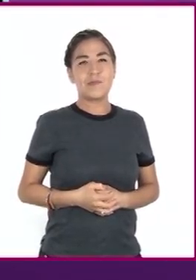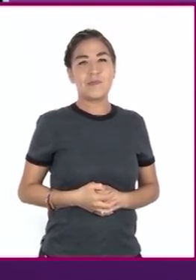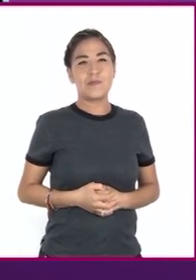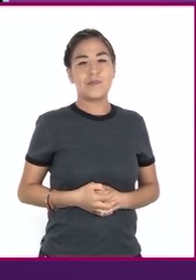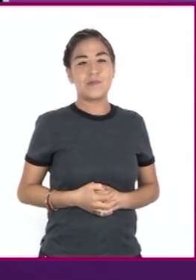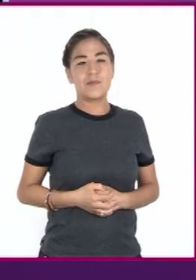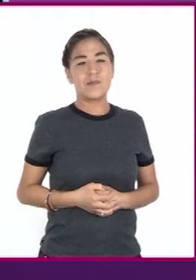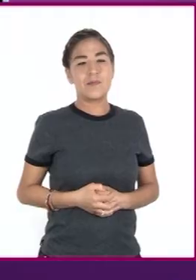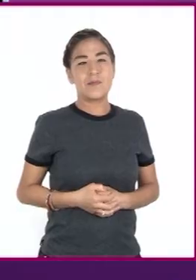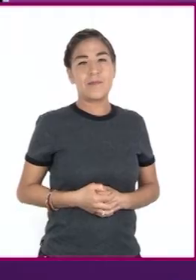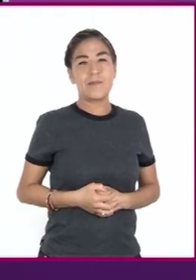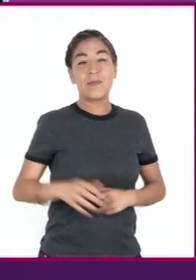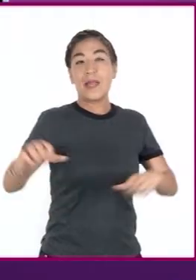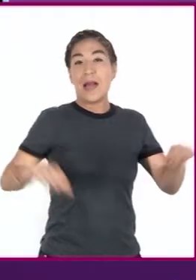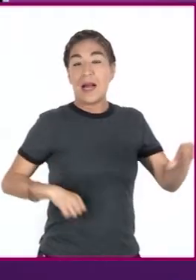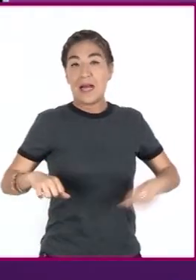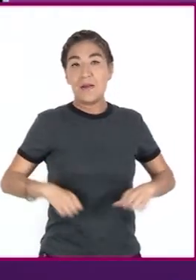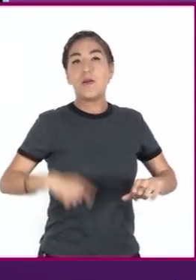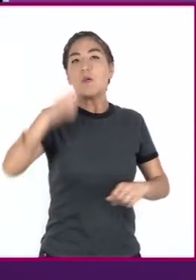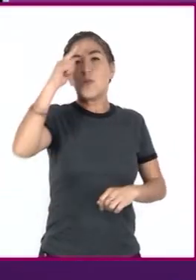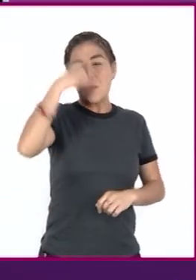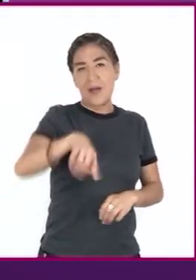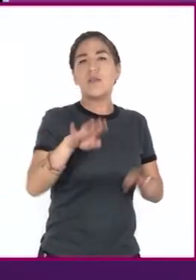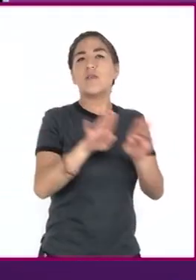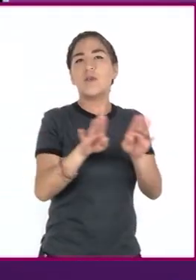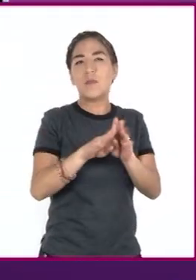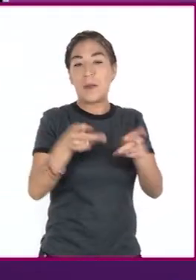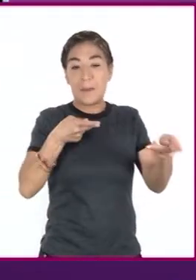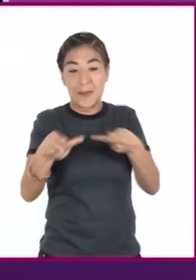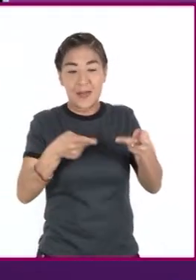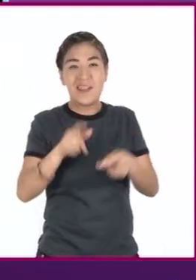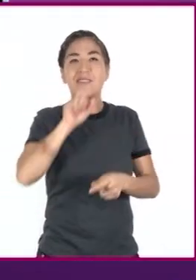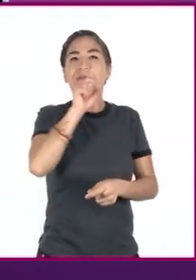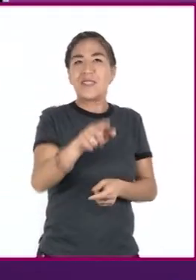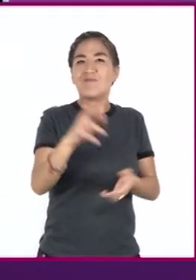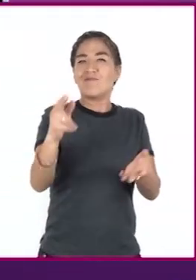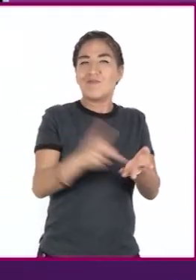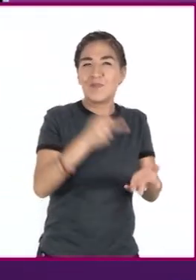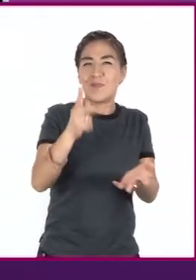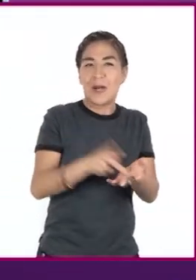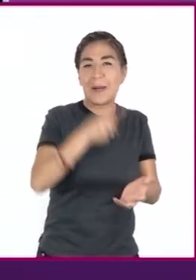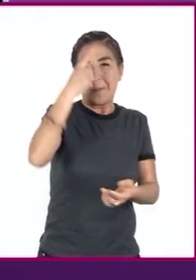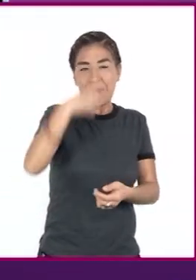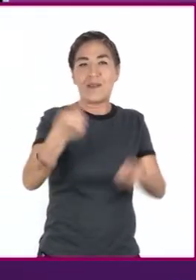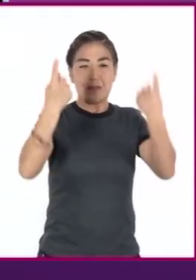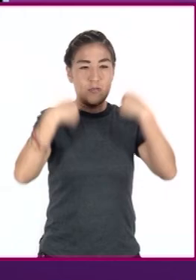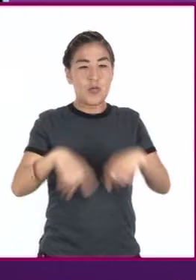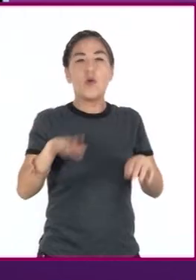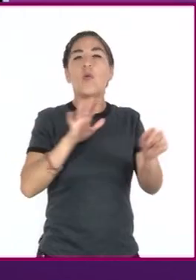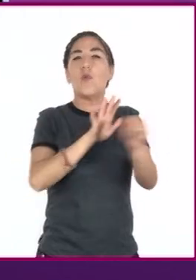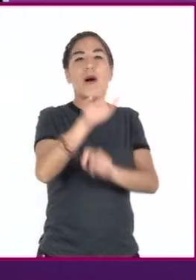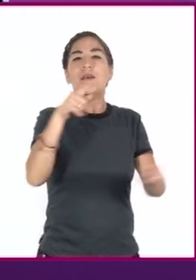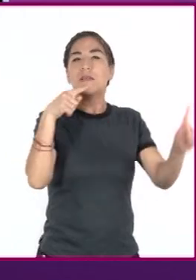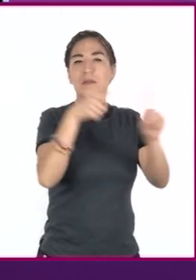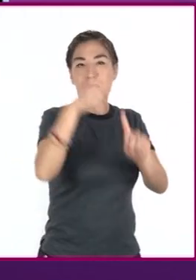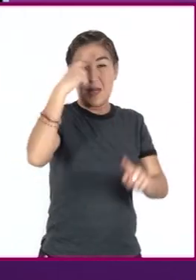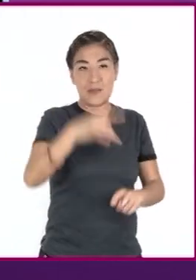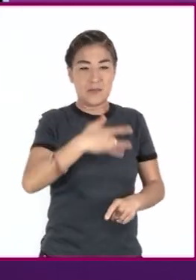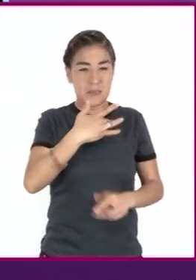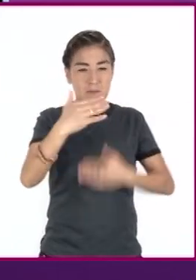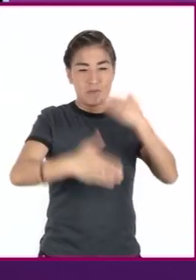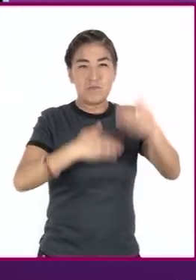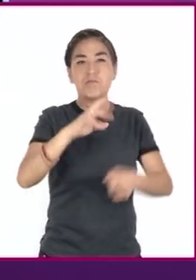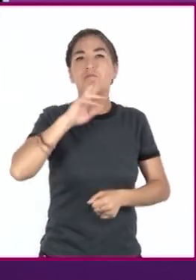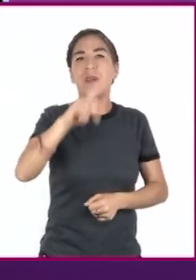Es una actividad planeada, estructurada, repetitiva, con un objetivo definido que ayuda a mantener o